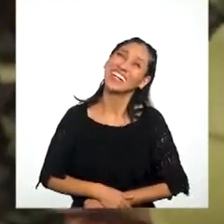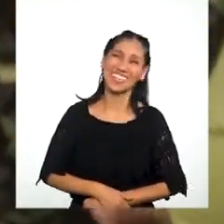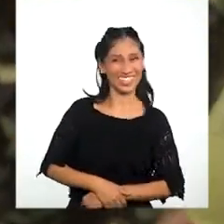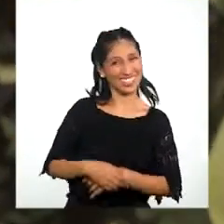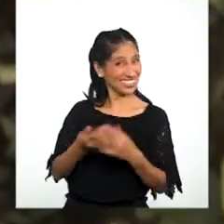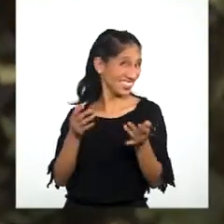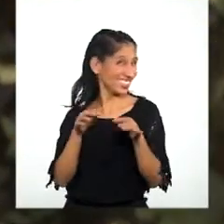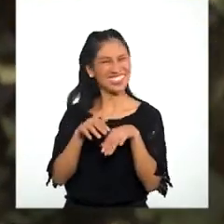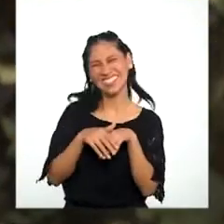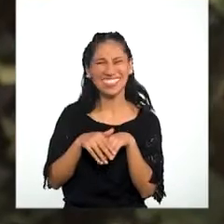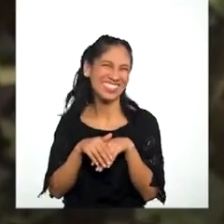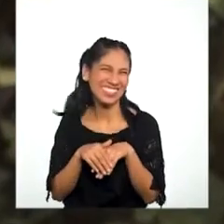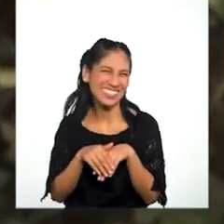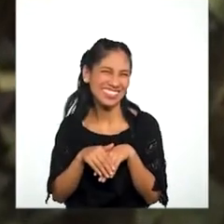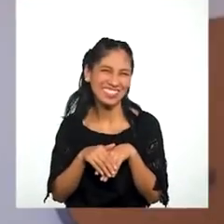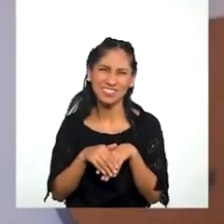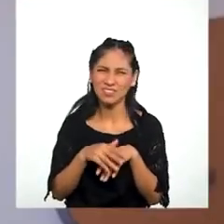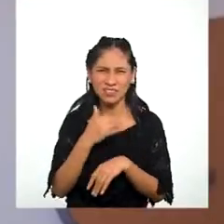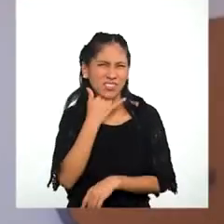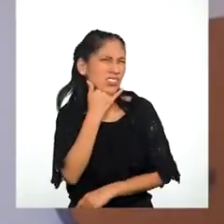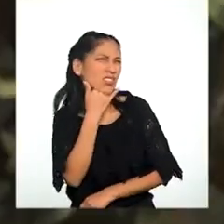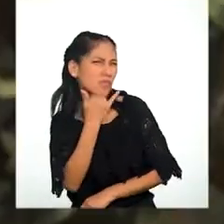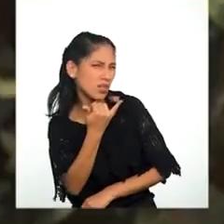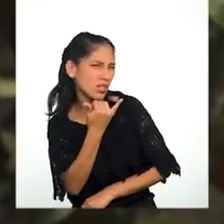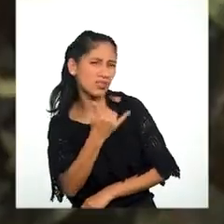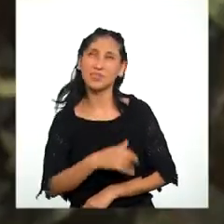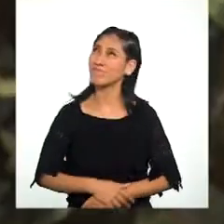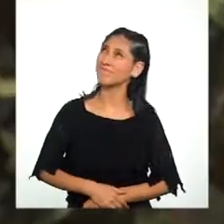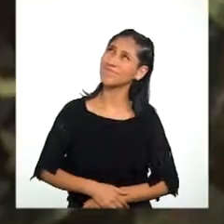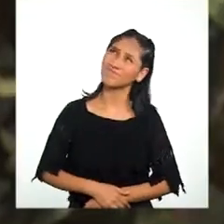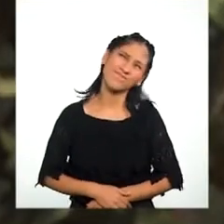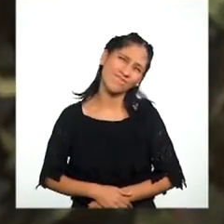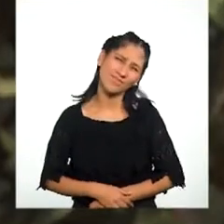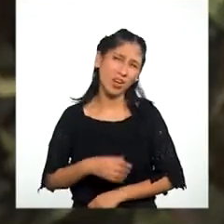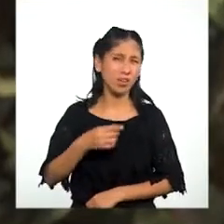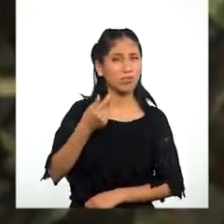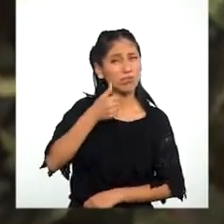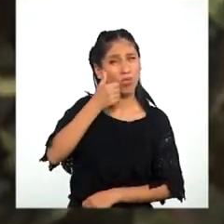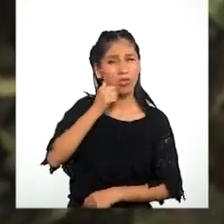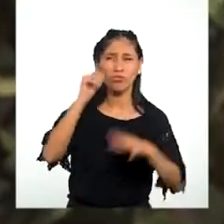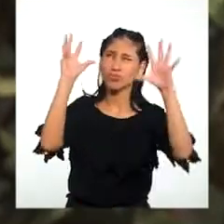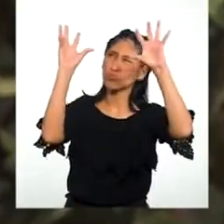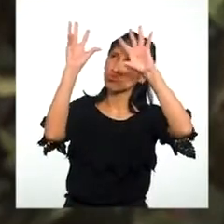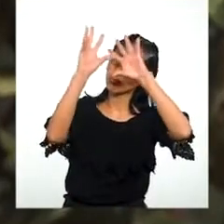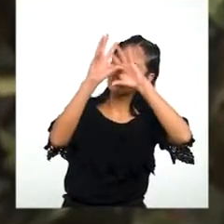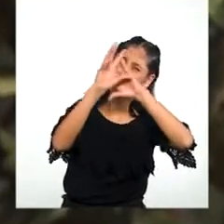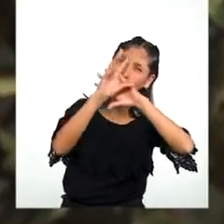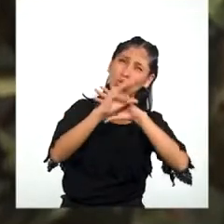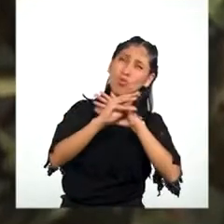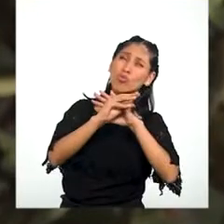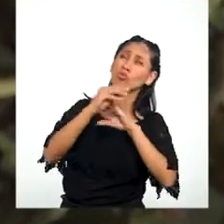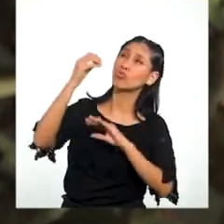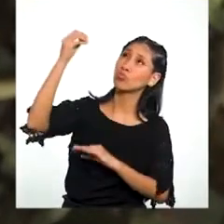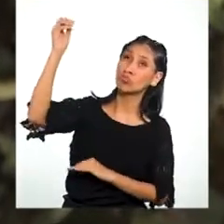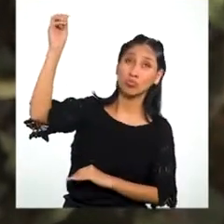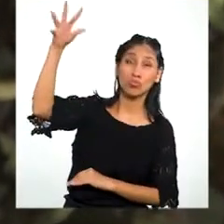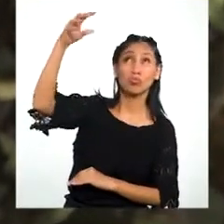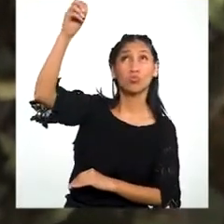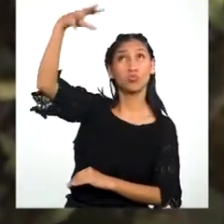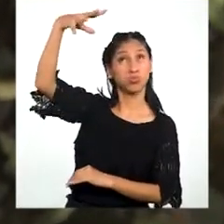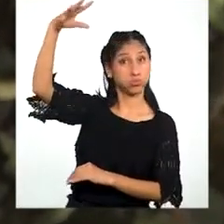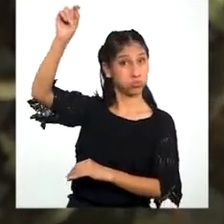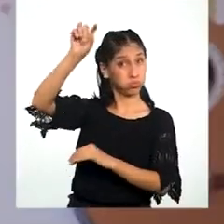¡Chirrin! ¿Qué pasa, Martina? Ay, anoche el cielo estuvo muy